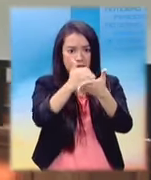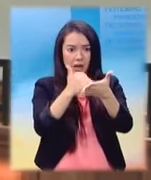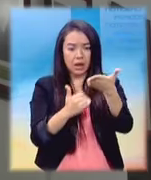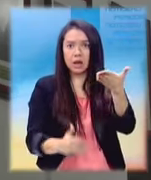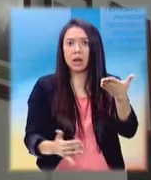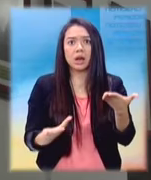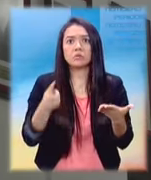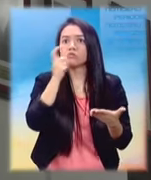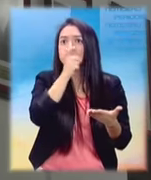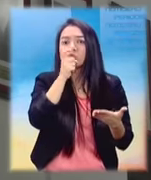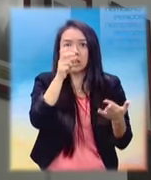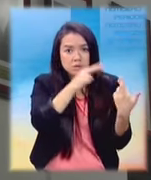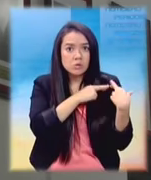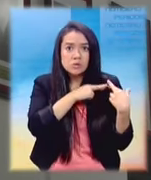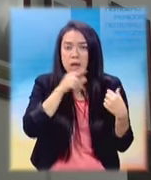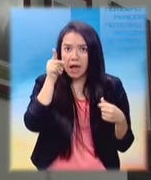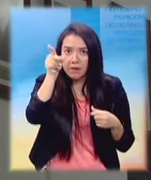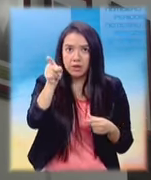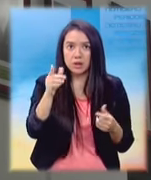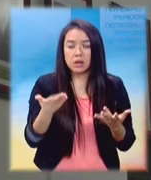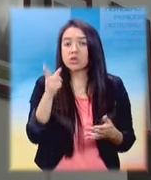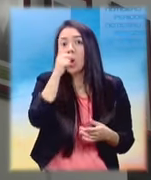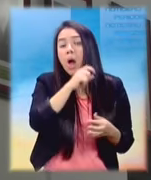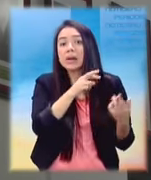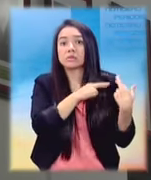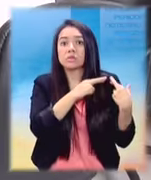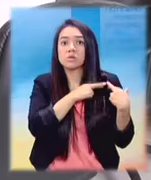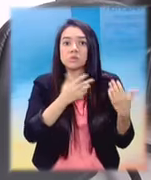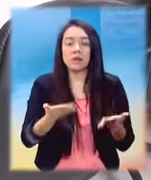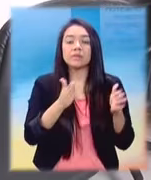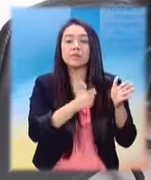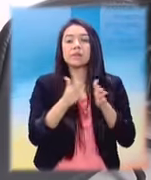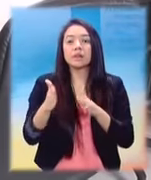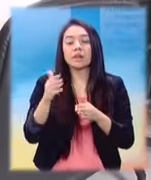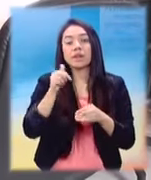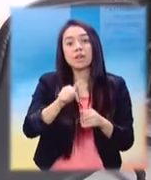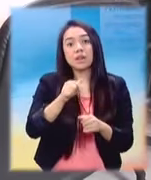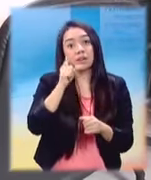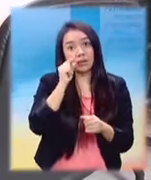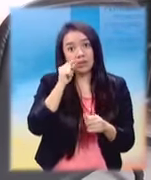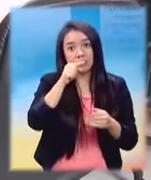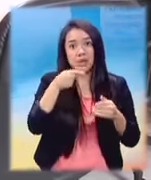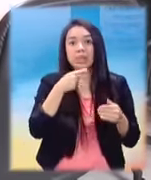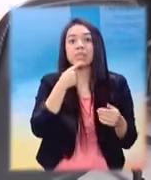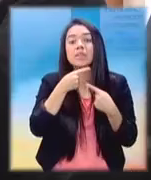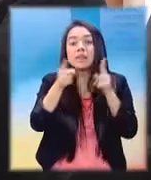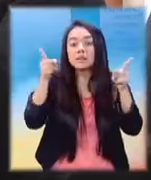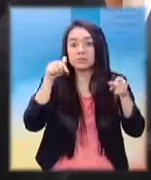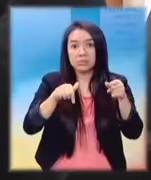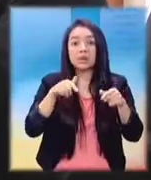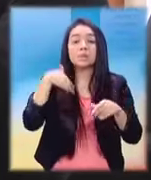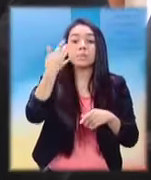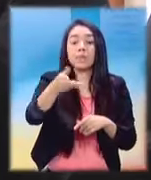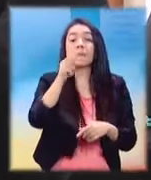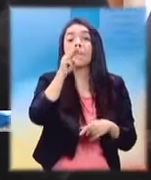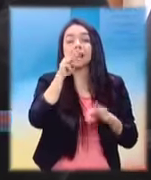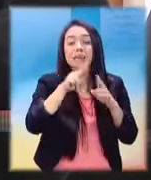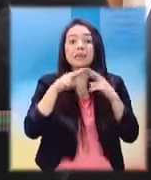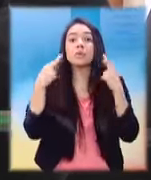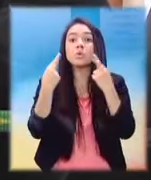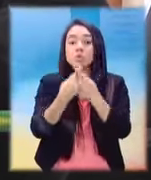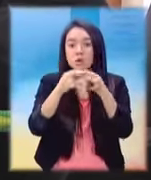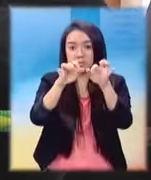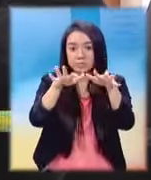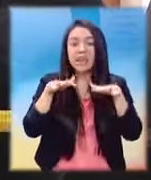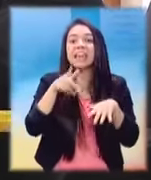al Congreso. Ahora, en su calidad de interino, Erick Álvarez convocó a una nueva sesión del Pleno para el próximo martes, donde se espera